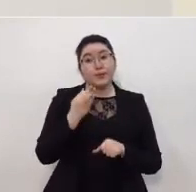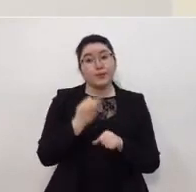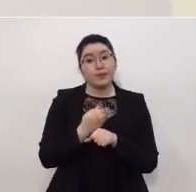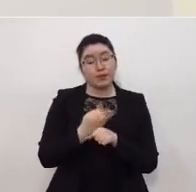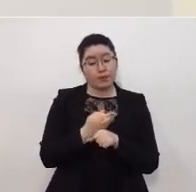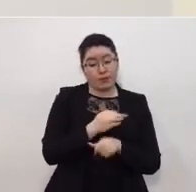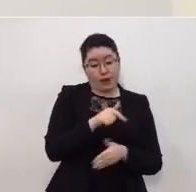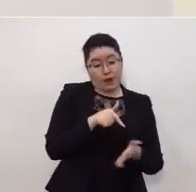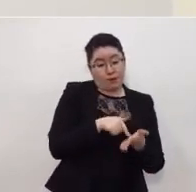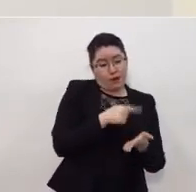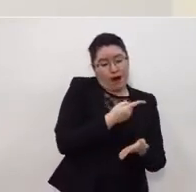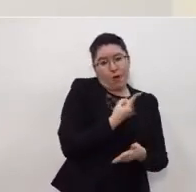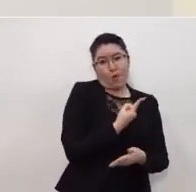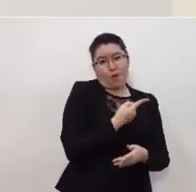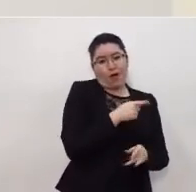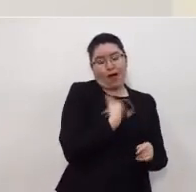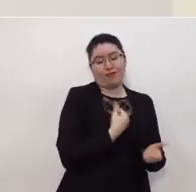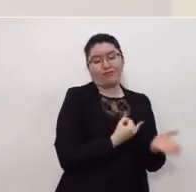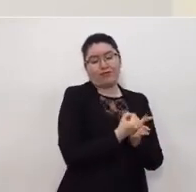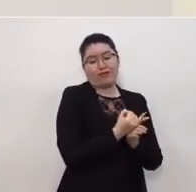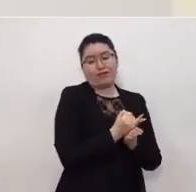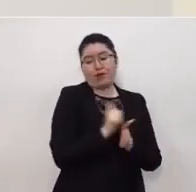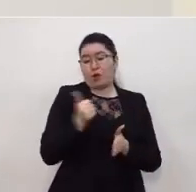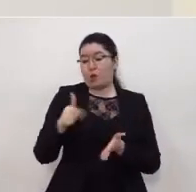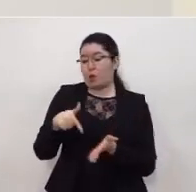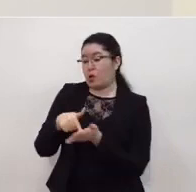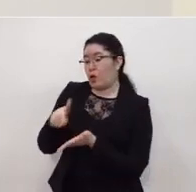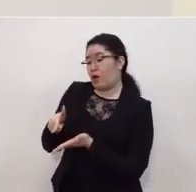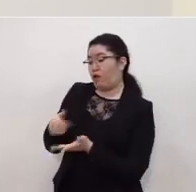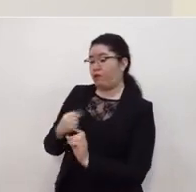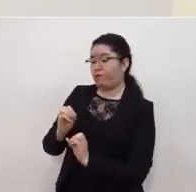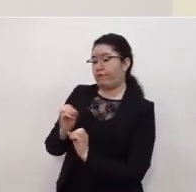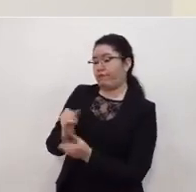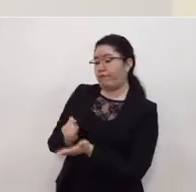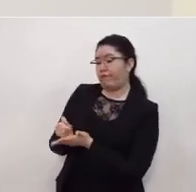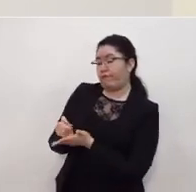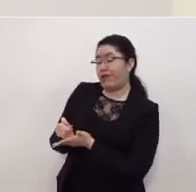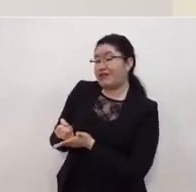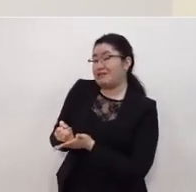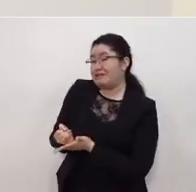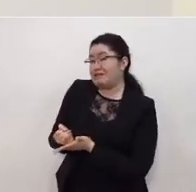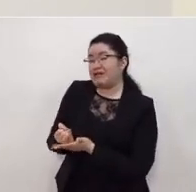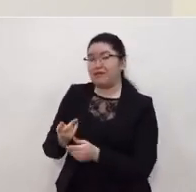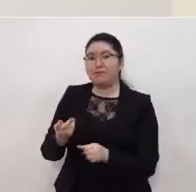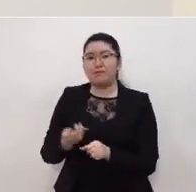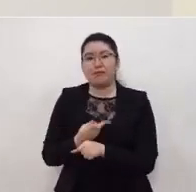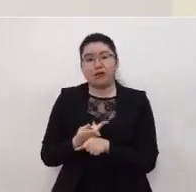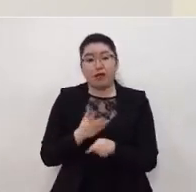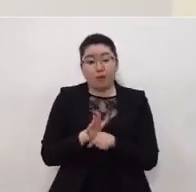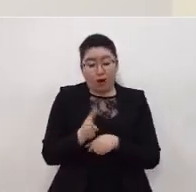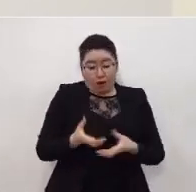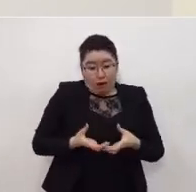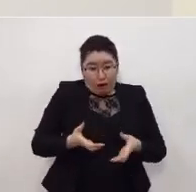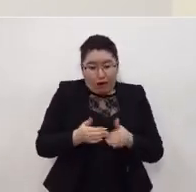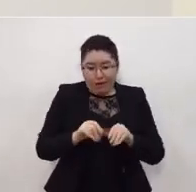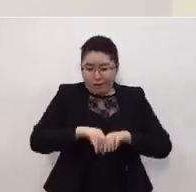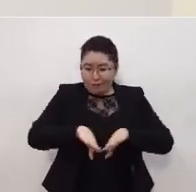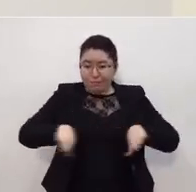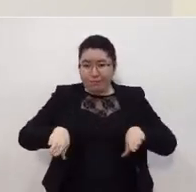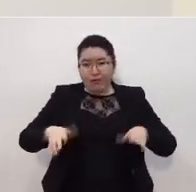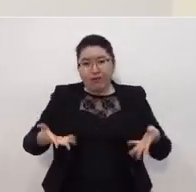en un lado y no hacerla simultánea en el otro lado cuando lo que nos divide literalmente es una calle